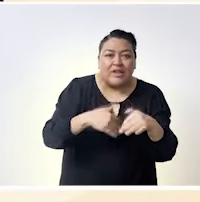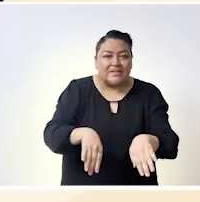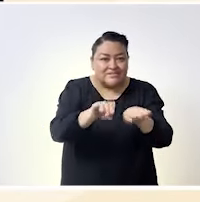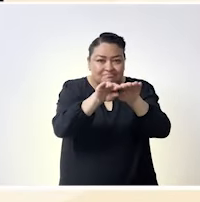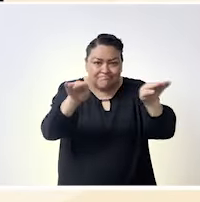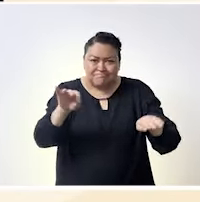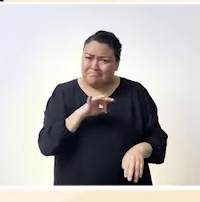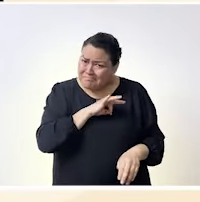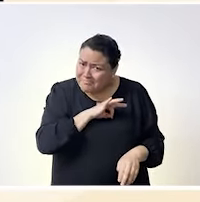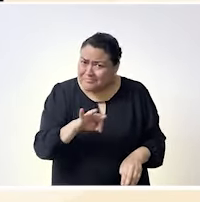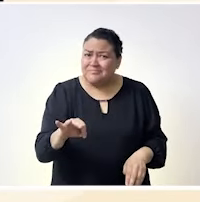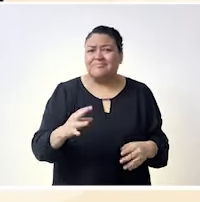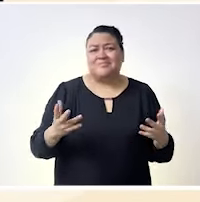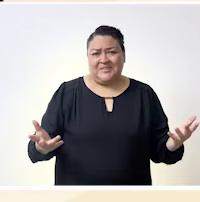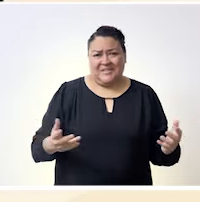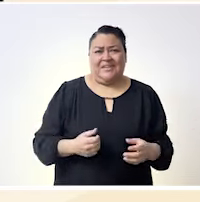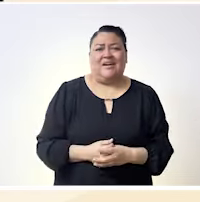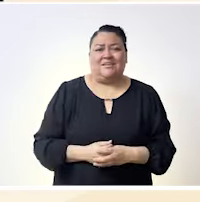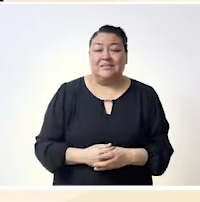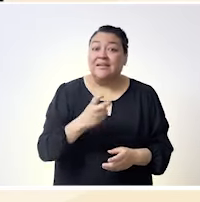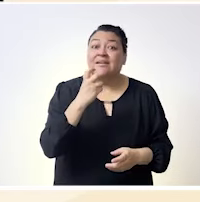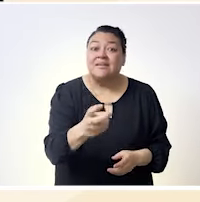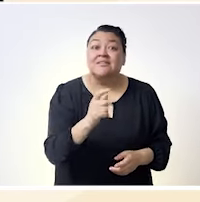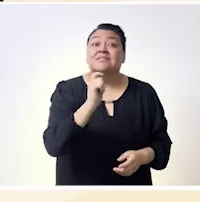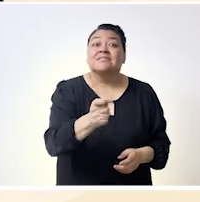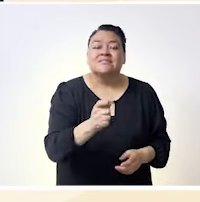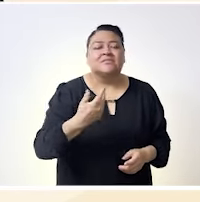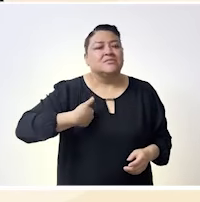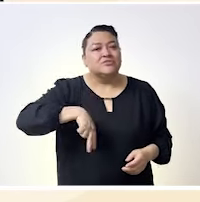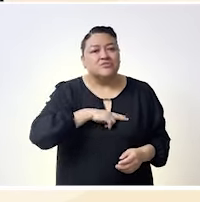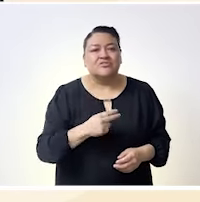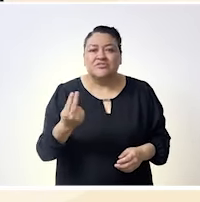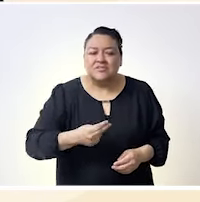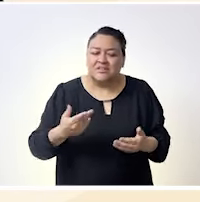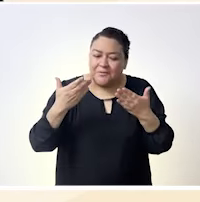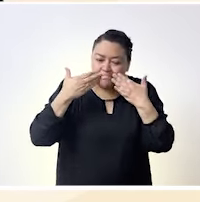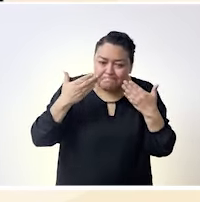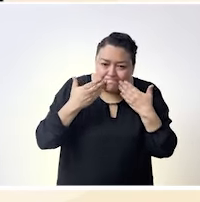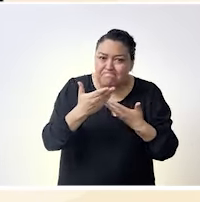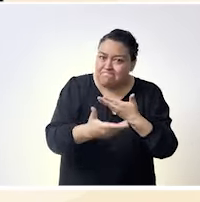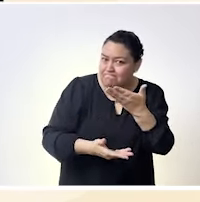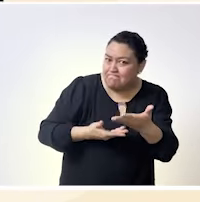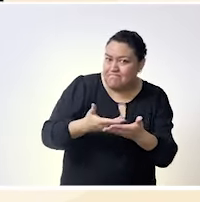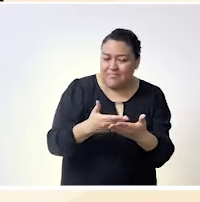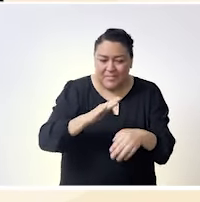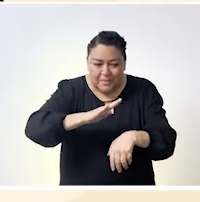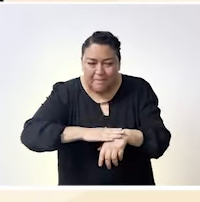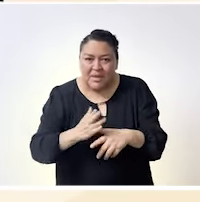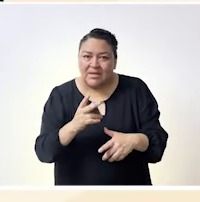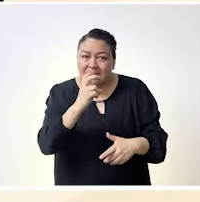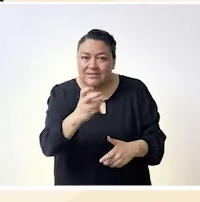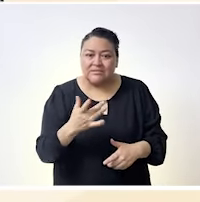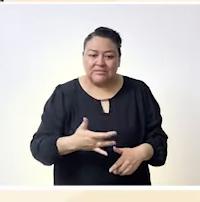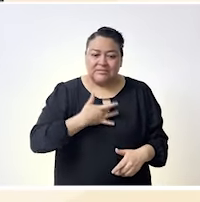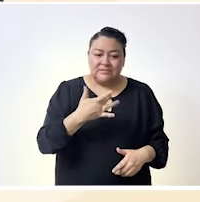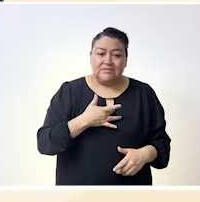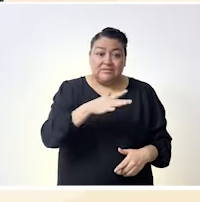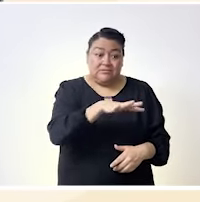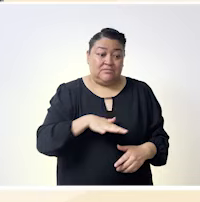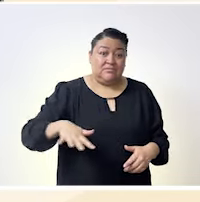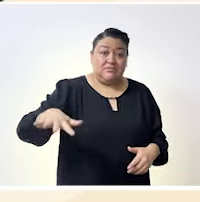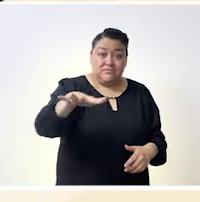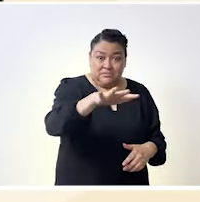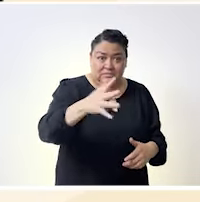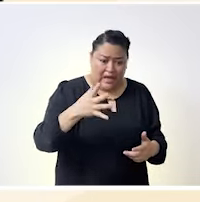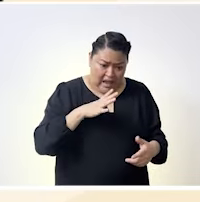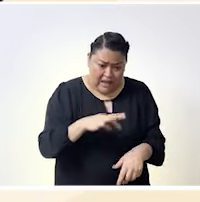estar absolutamente todos todas y todos pero creo que hay que ser eso muy compasivo y darnos cuenta pues de que